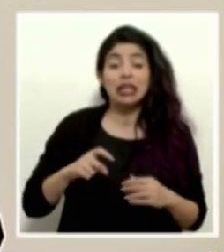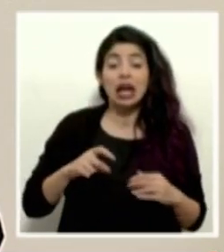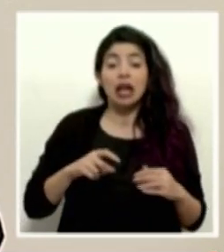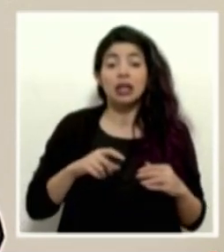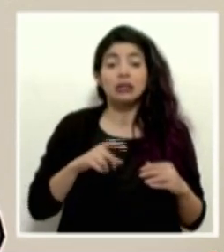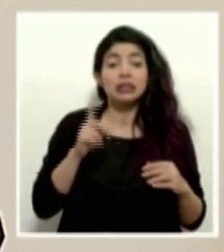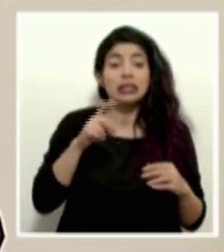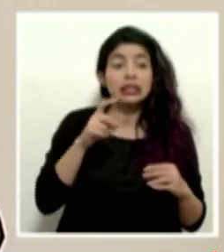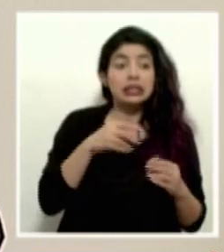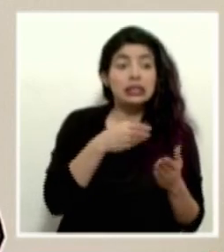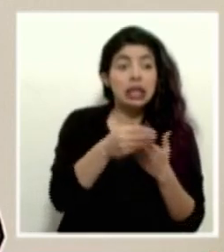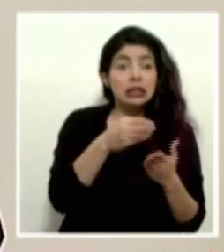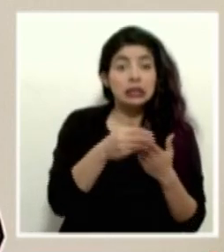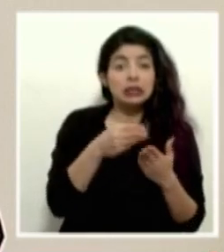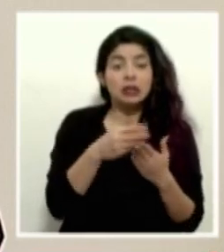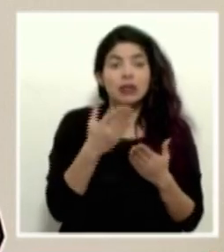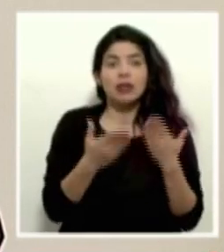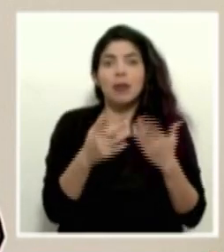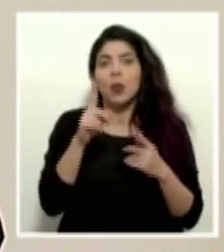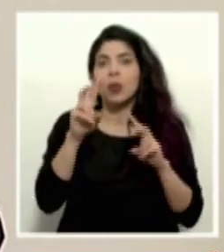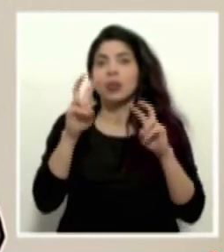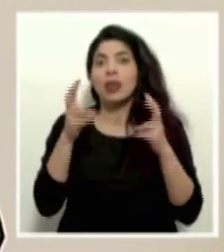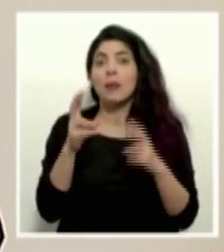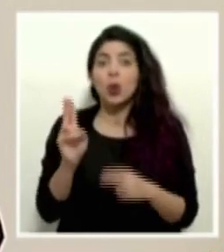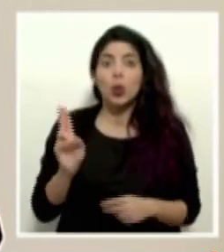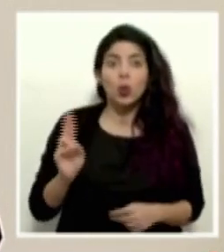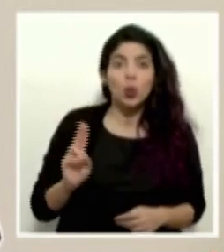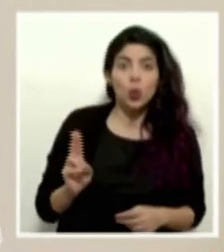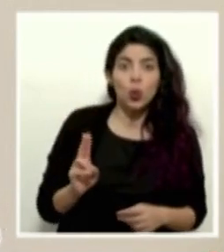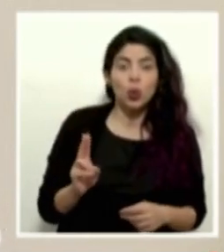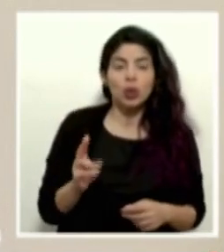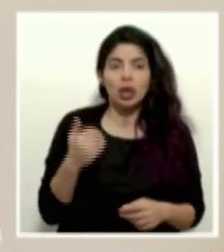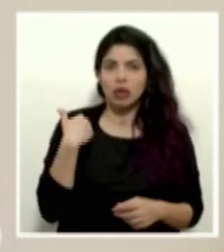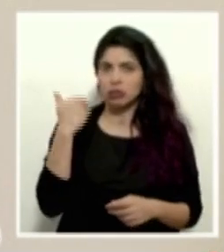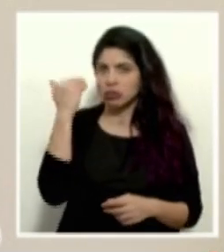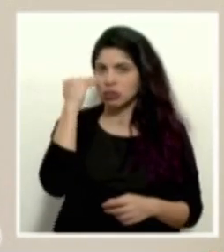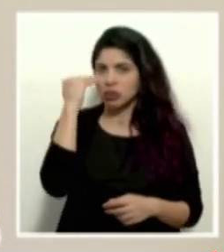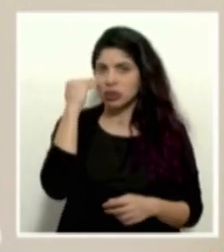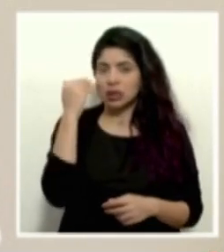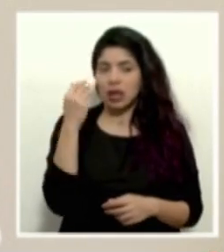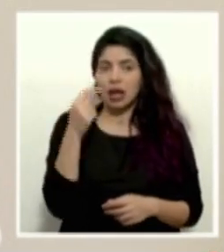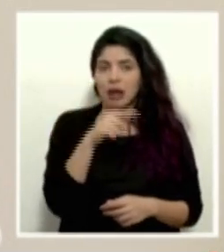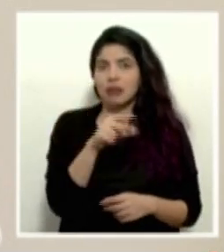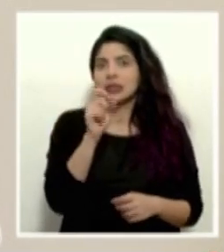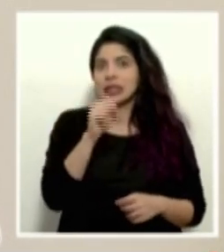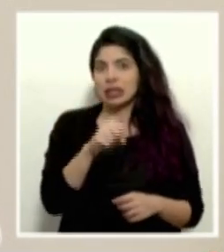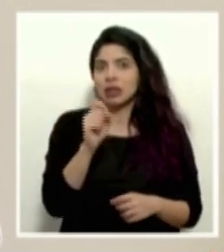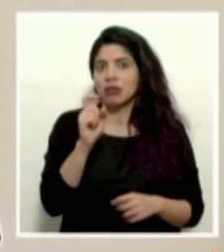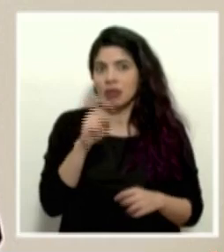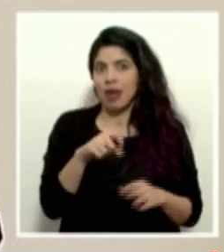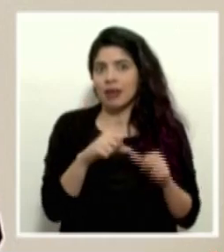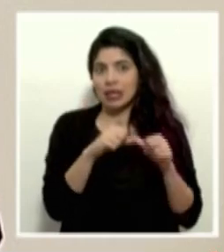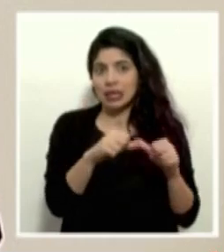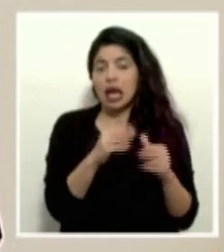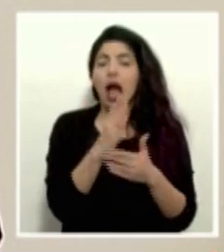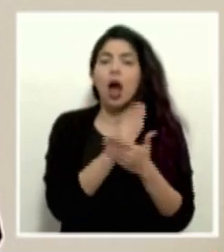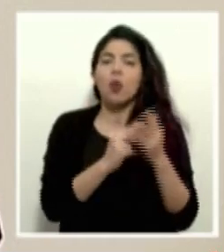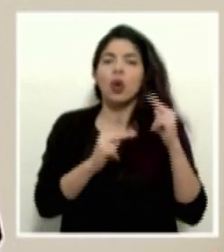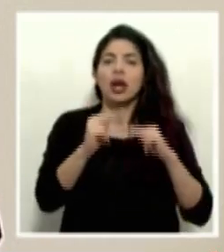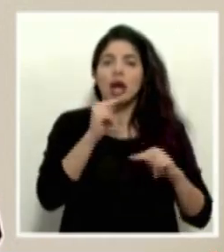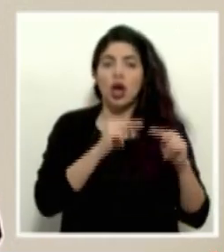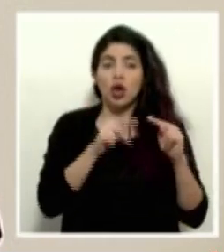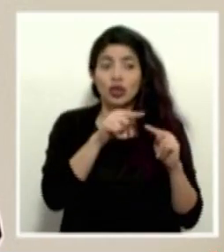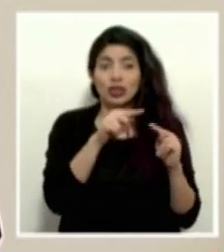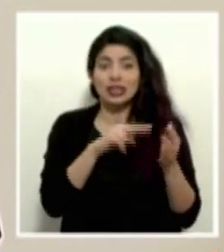suplir y que pueden ser incluso un asunto de urgencia, y que sabemos que sí tienen que mantenerse, pues hay establecimientos